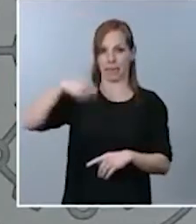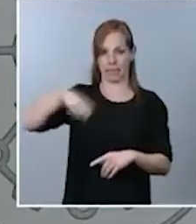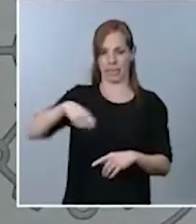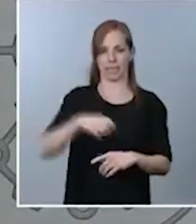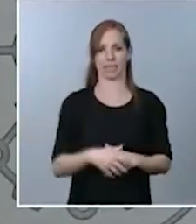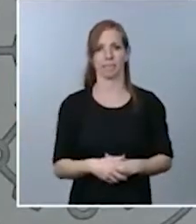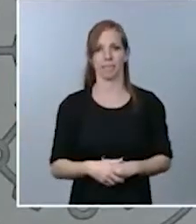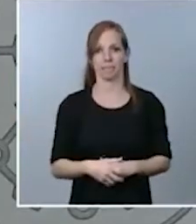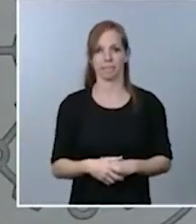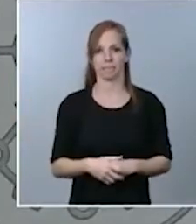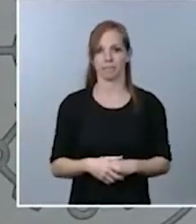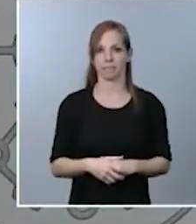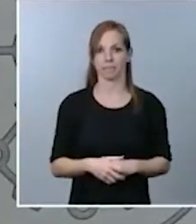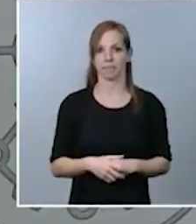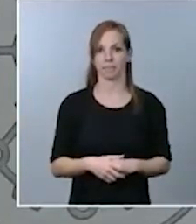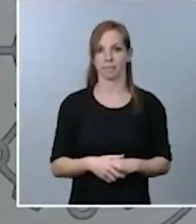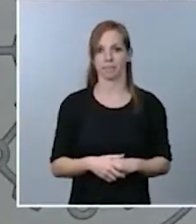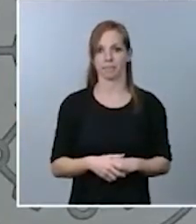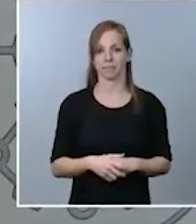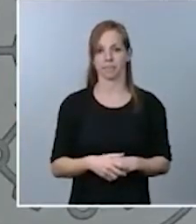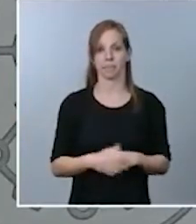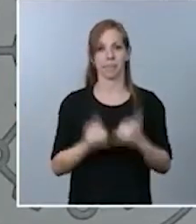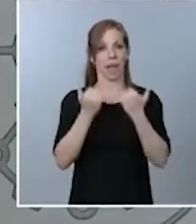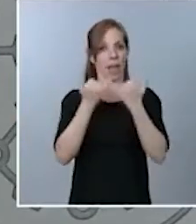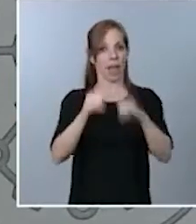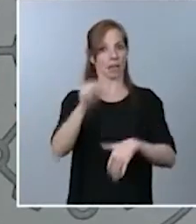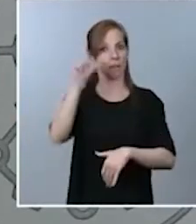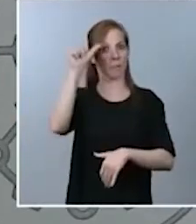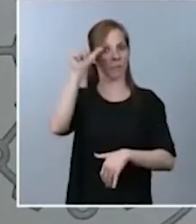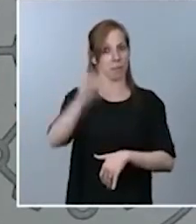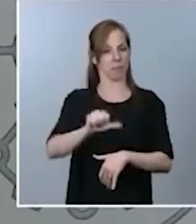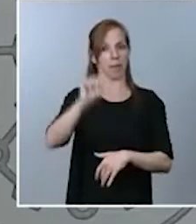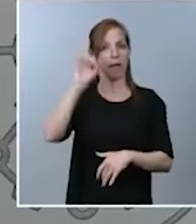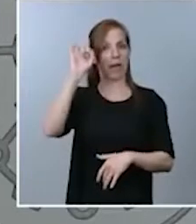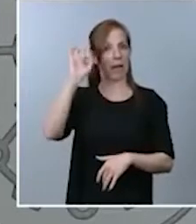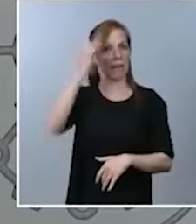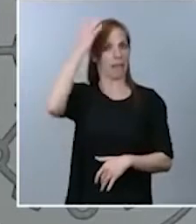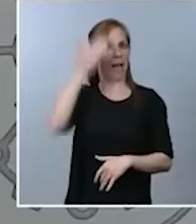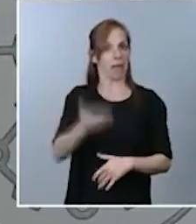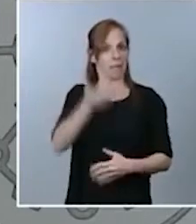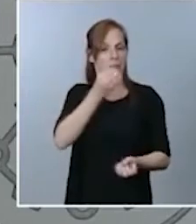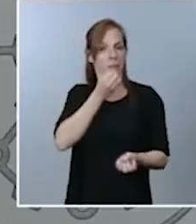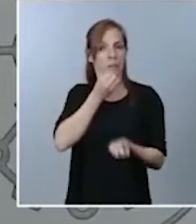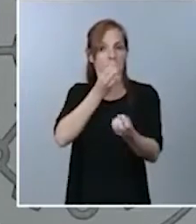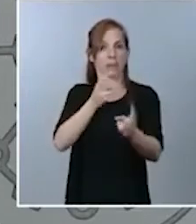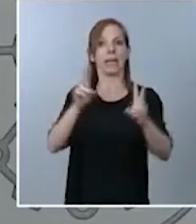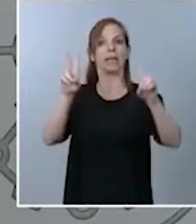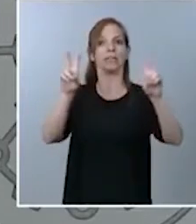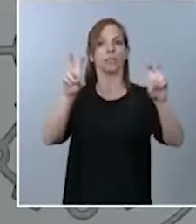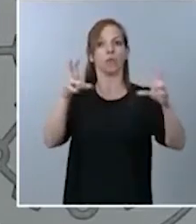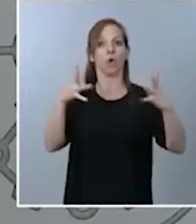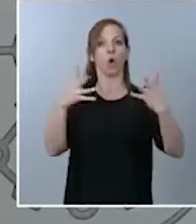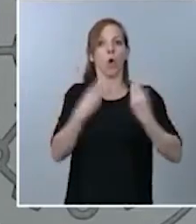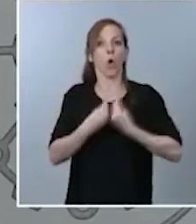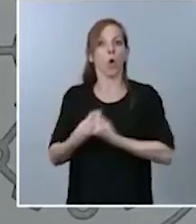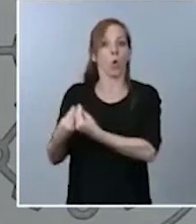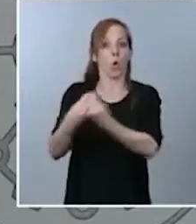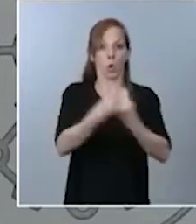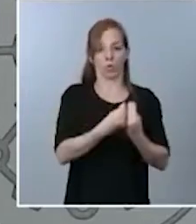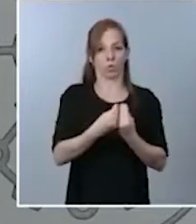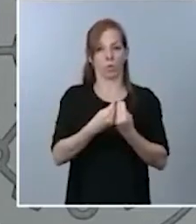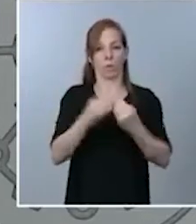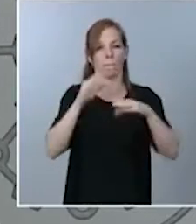Durante este acto se ha presentado una iniciativa importante titulada Juntos por un multilateralismo